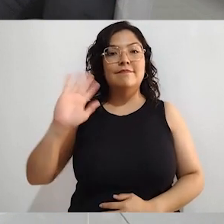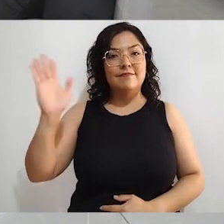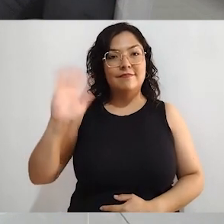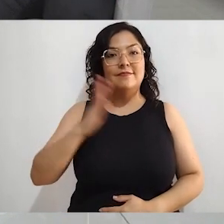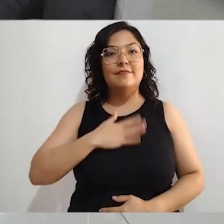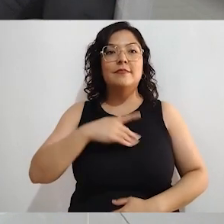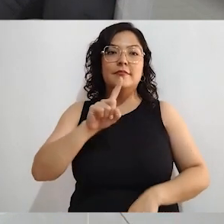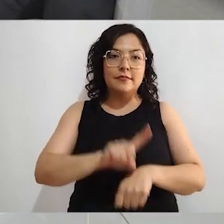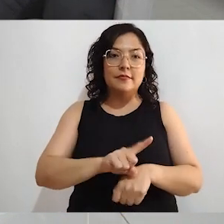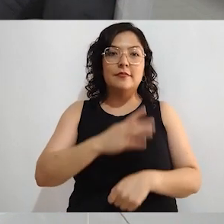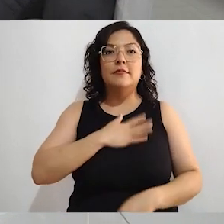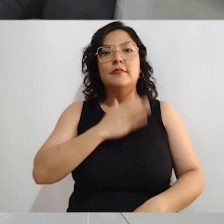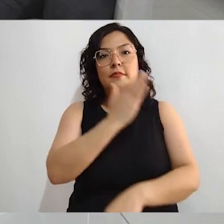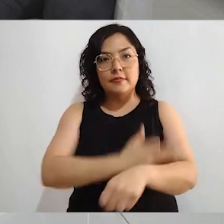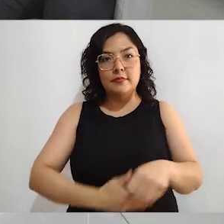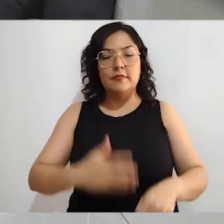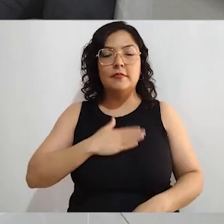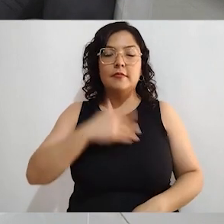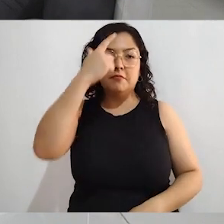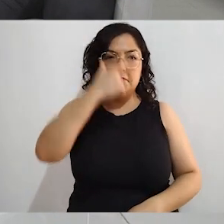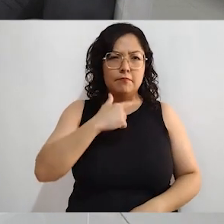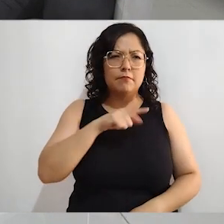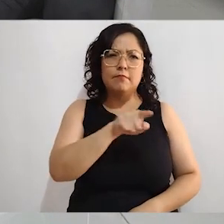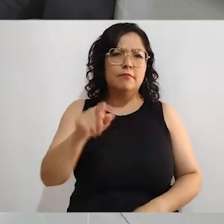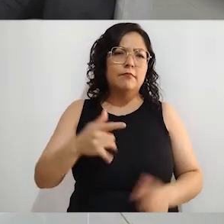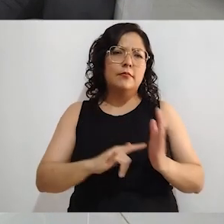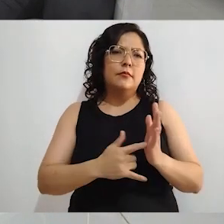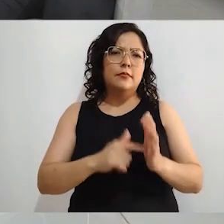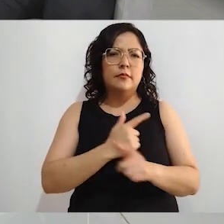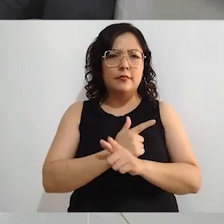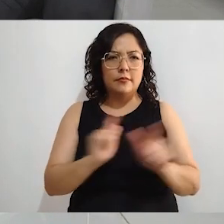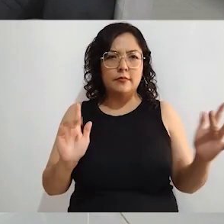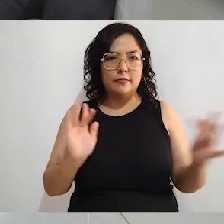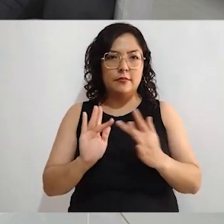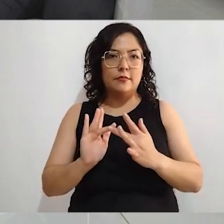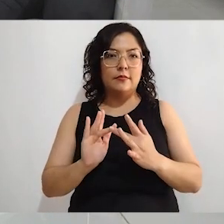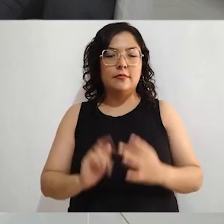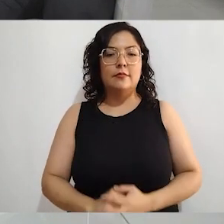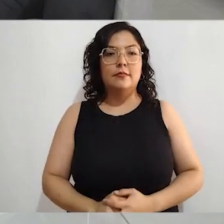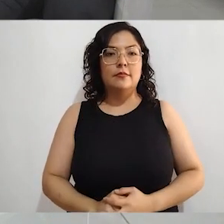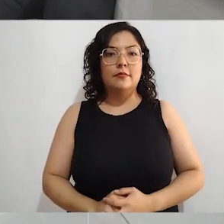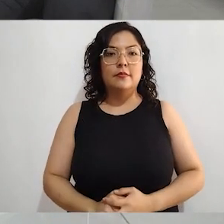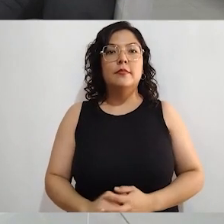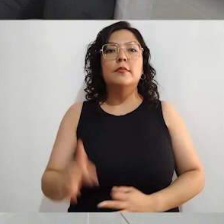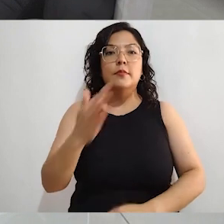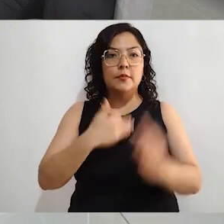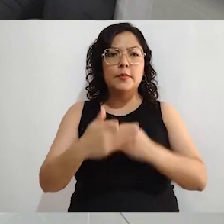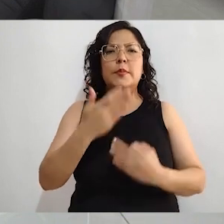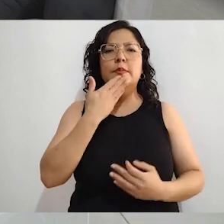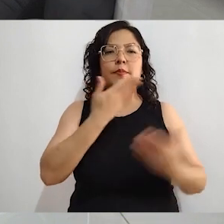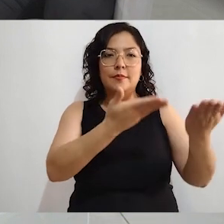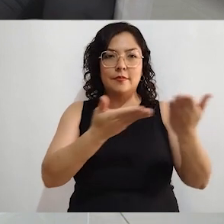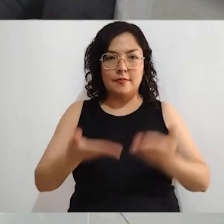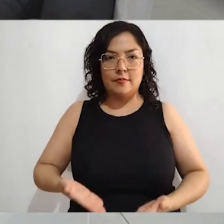Hola, muy buenos días, buenas tardes, buenas noches, dependiendo a qué hora nos estén viendo y escuchando. Sean ustedes bienvenidas,